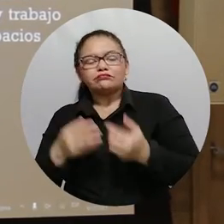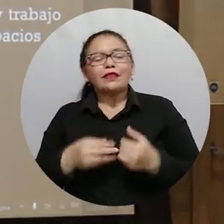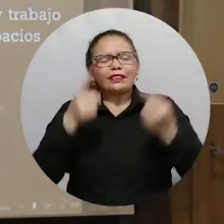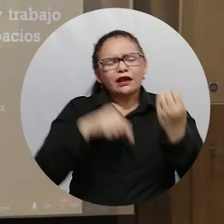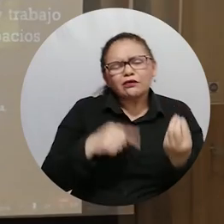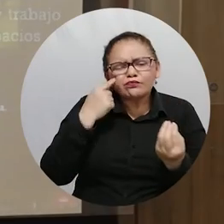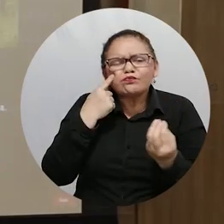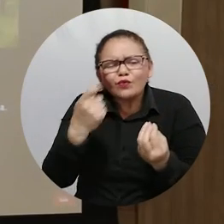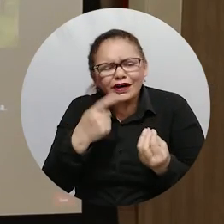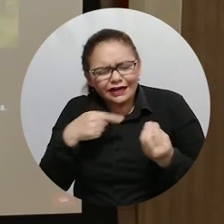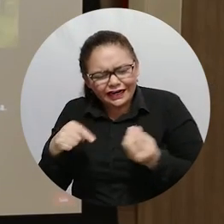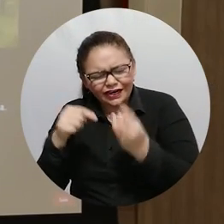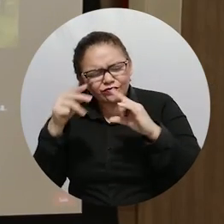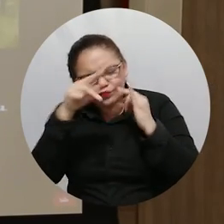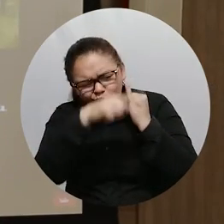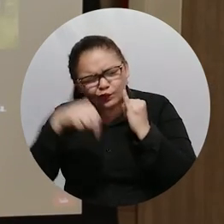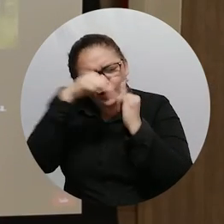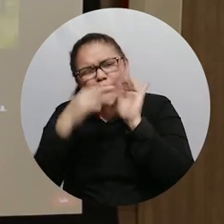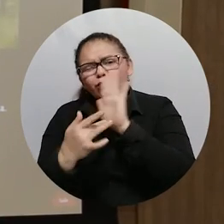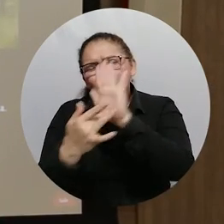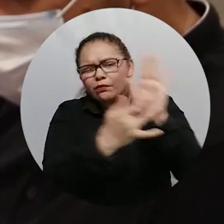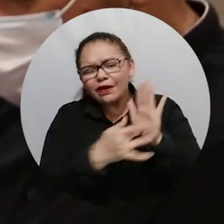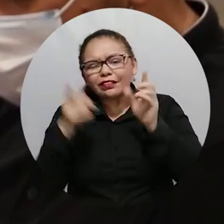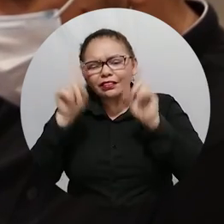movimientos sociales en América Latina.